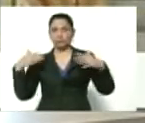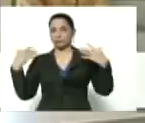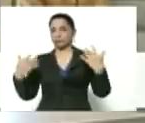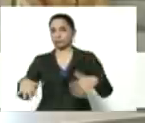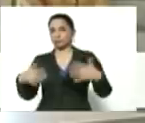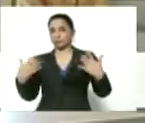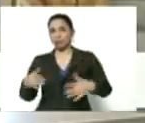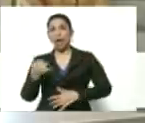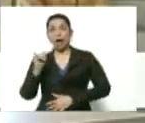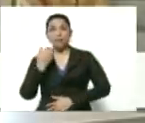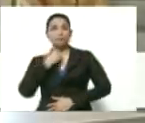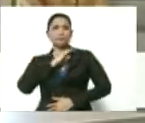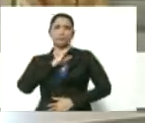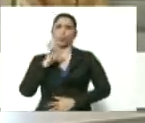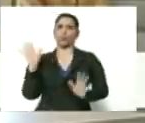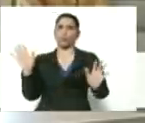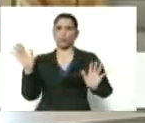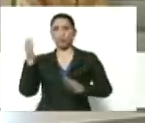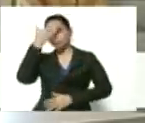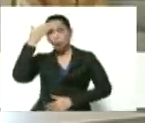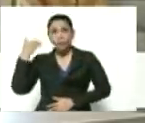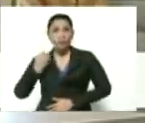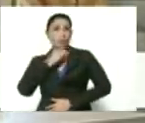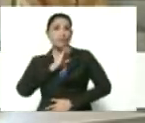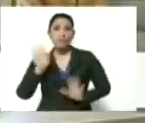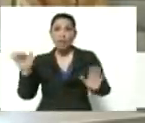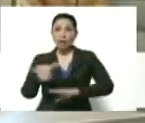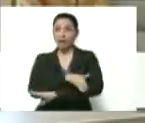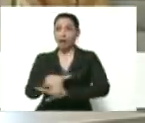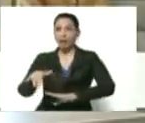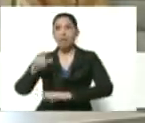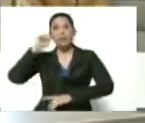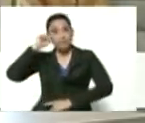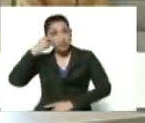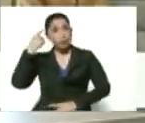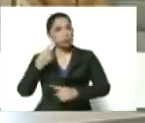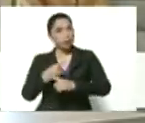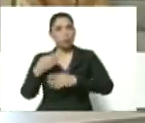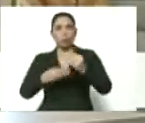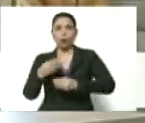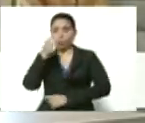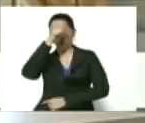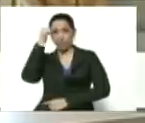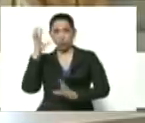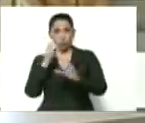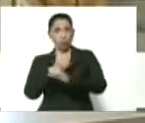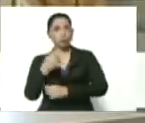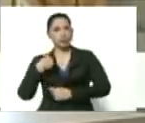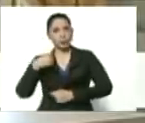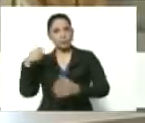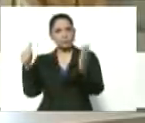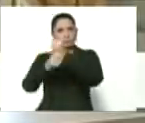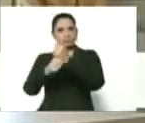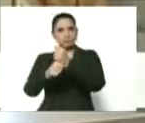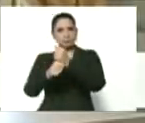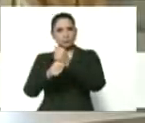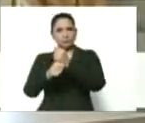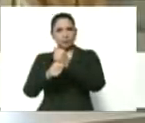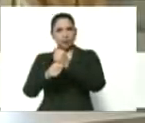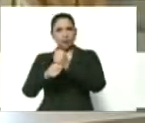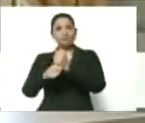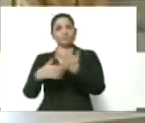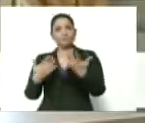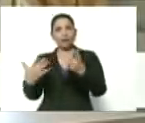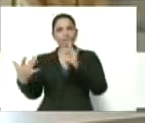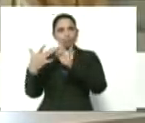pandemia mundial. Y es una reflexión que quiero hacer, porque el domingo en la noche me di cuenta, por las transmisiones de